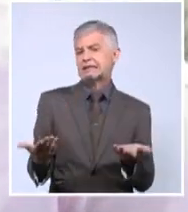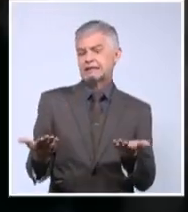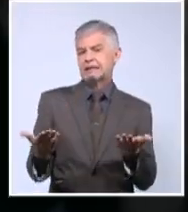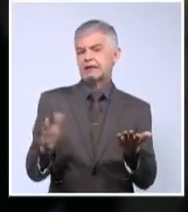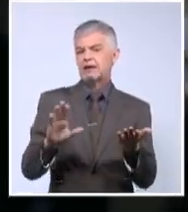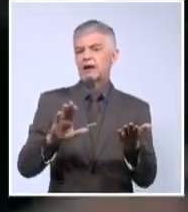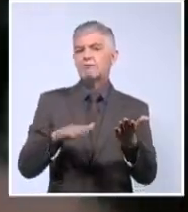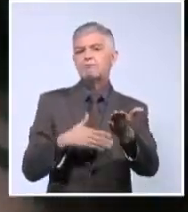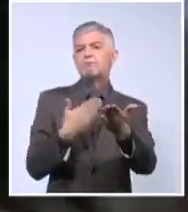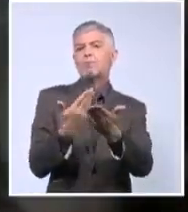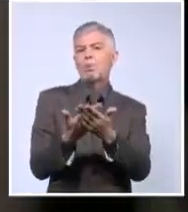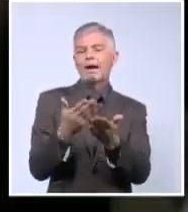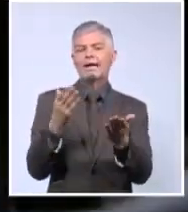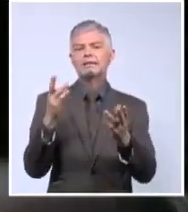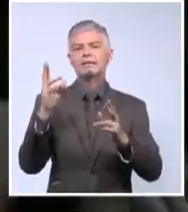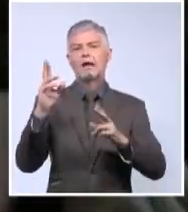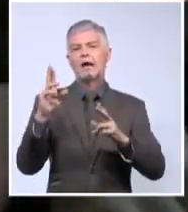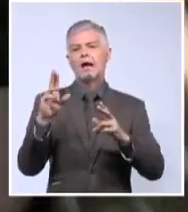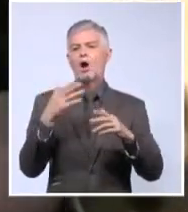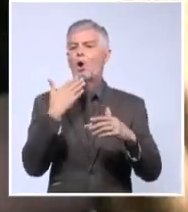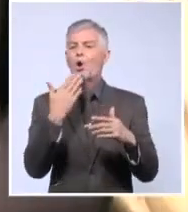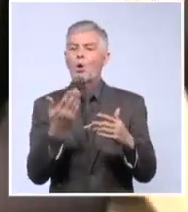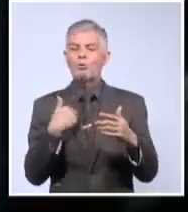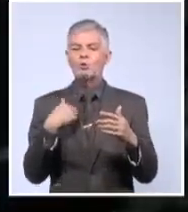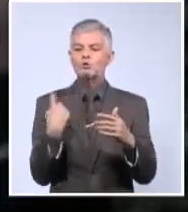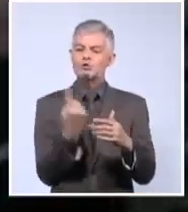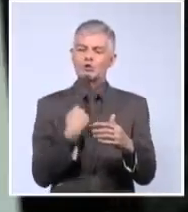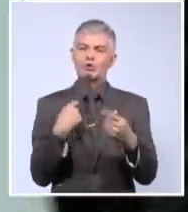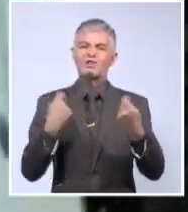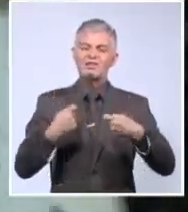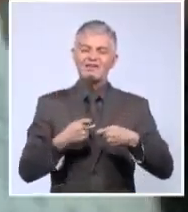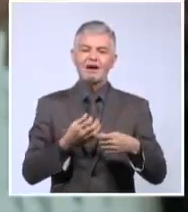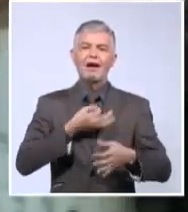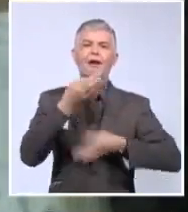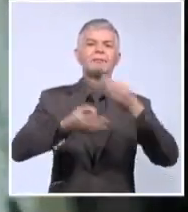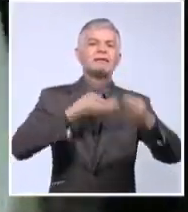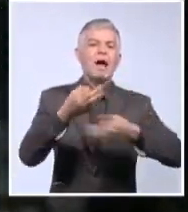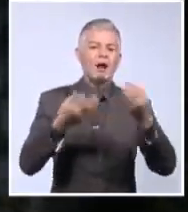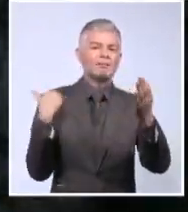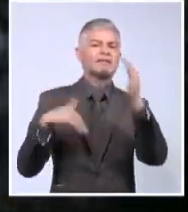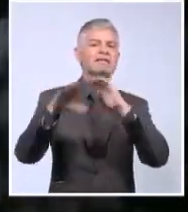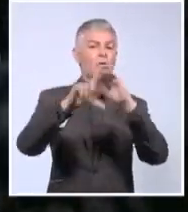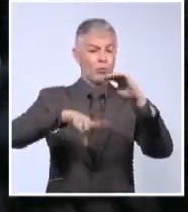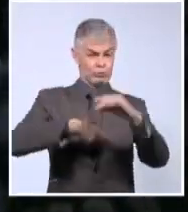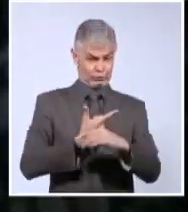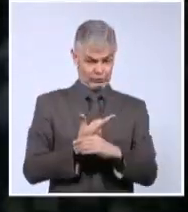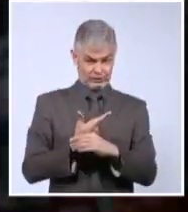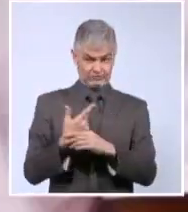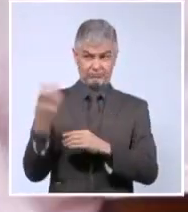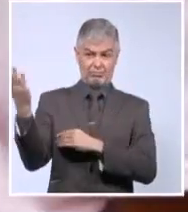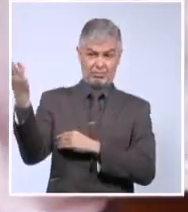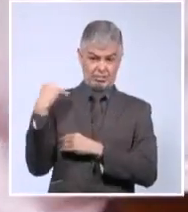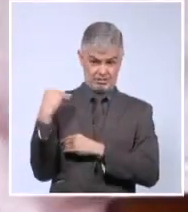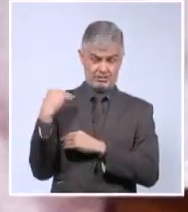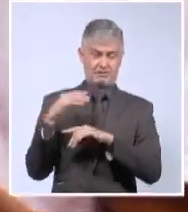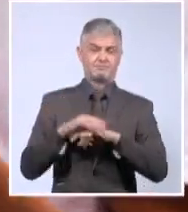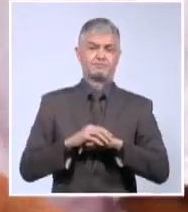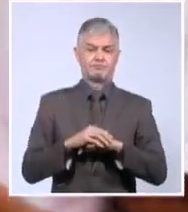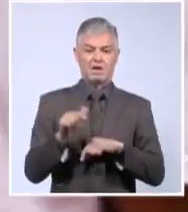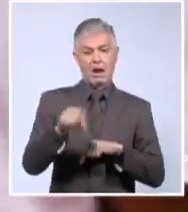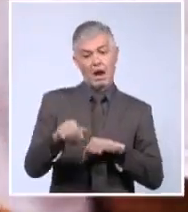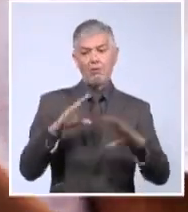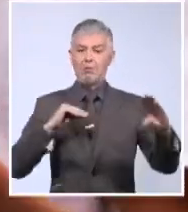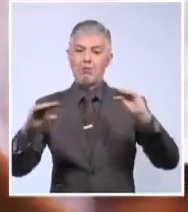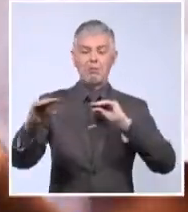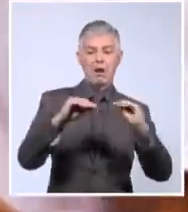que le haríamos al Ministerio de Cultura. Y ahí estuvimos debatiendo y tratando de obrir puntos, al final no íbamos a ningún acuerdo